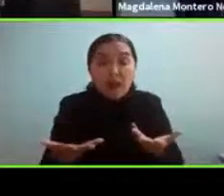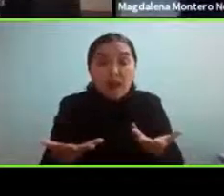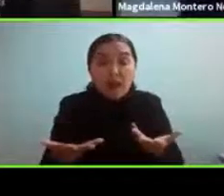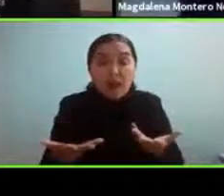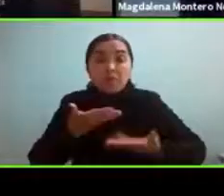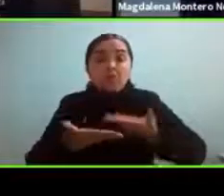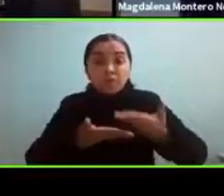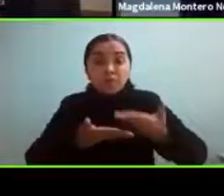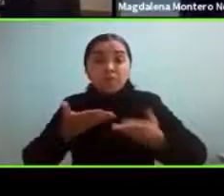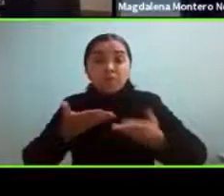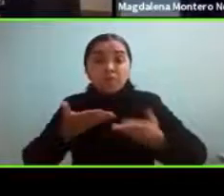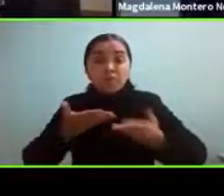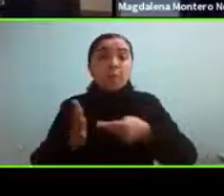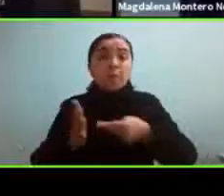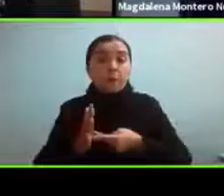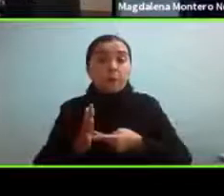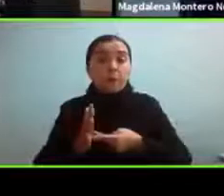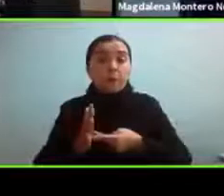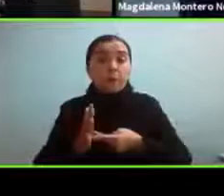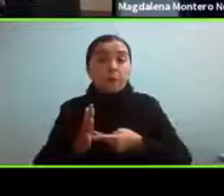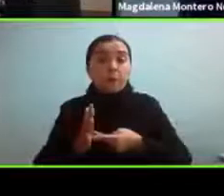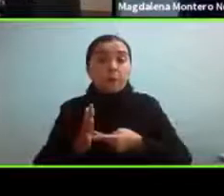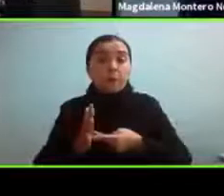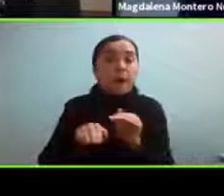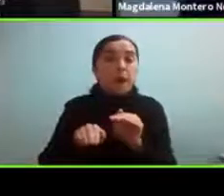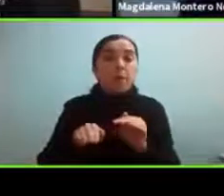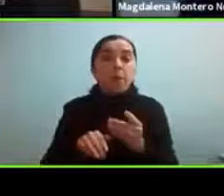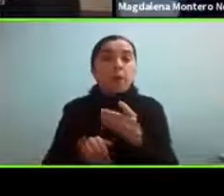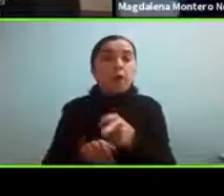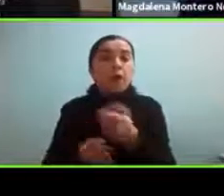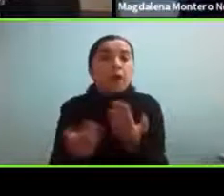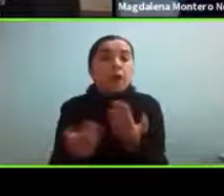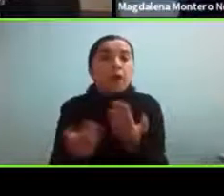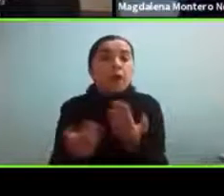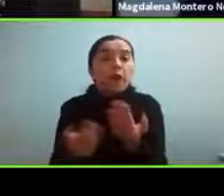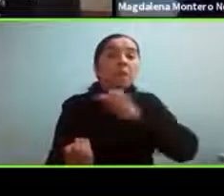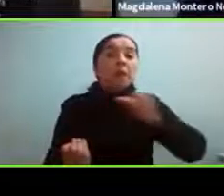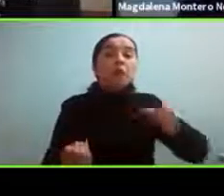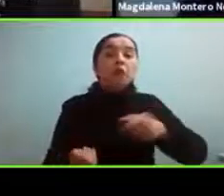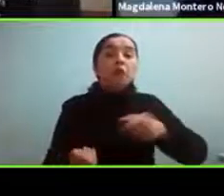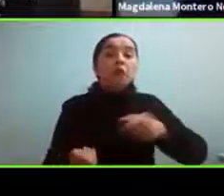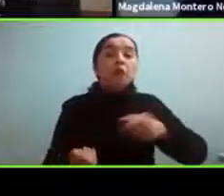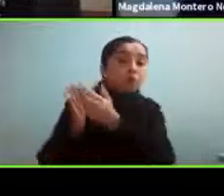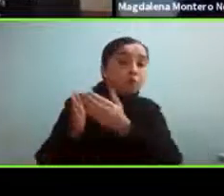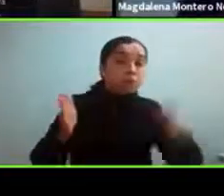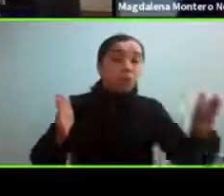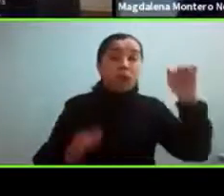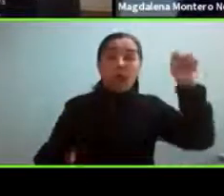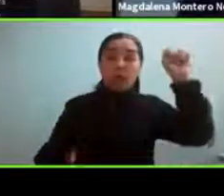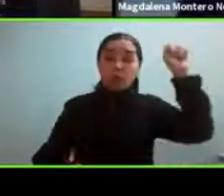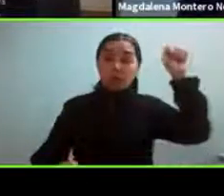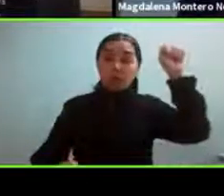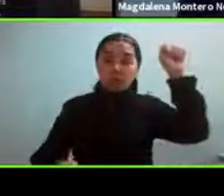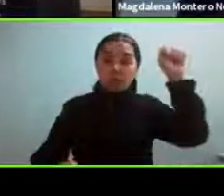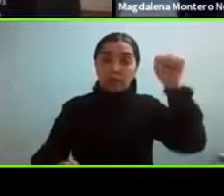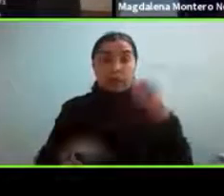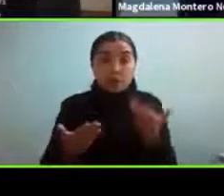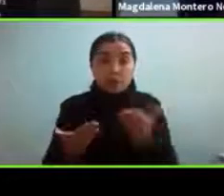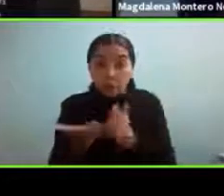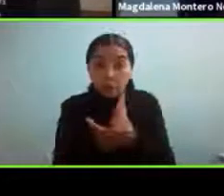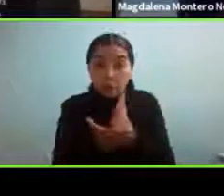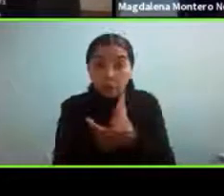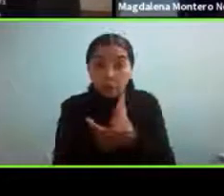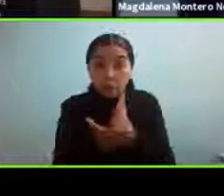problemática o los apoyos que pueden necesitar muchas personas en el espectro autista y bueno vamos a empezar